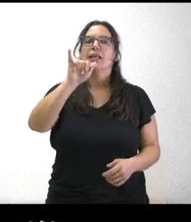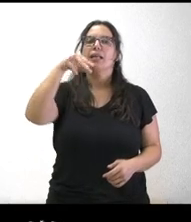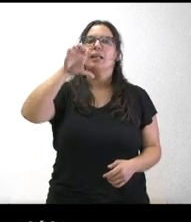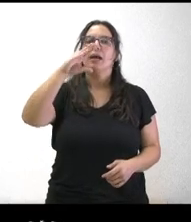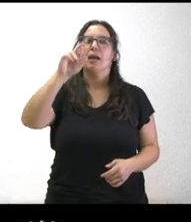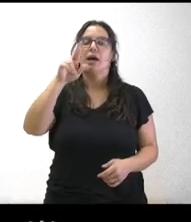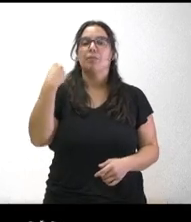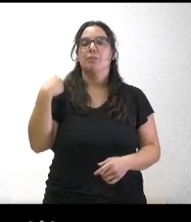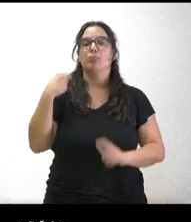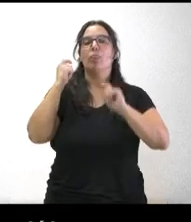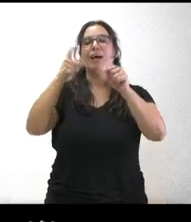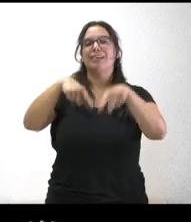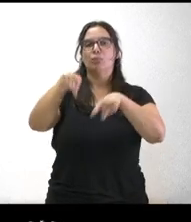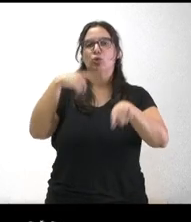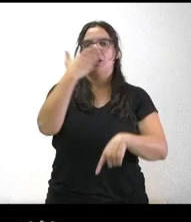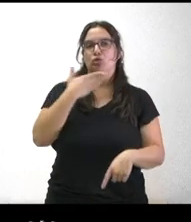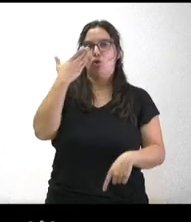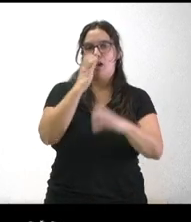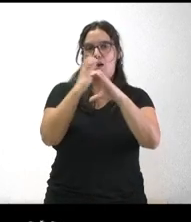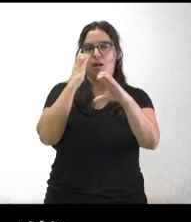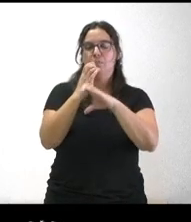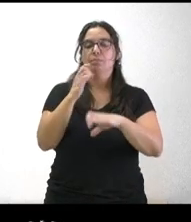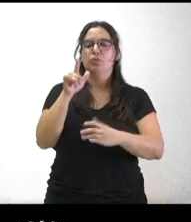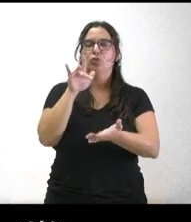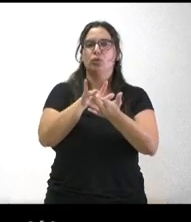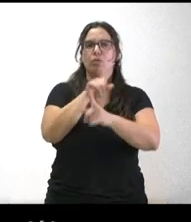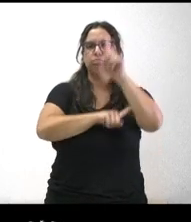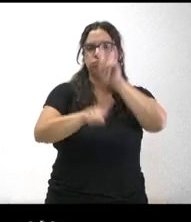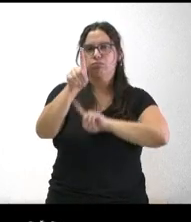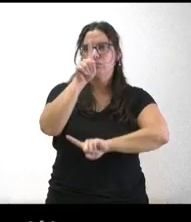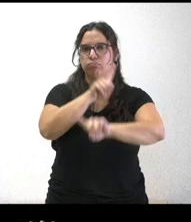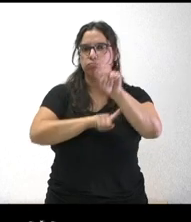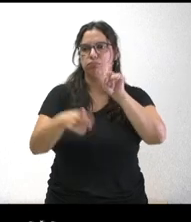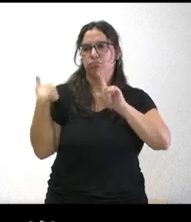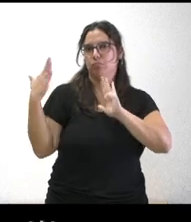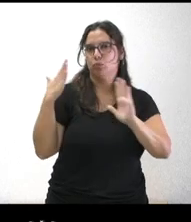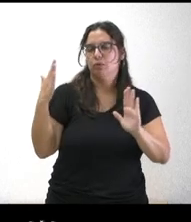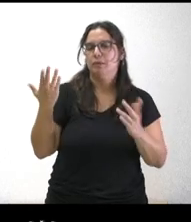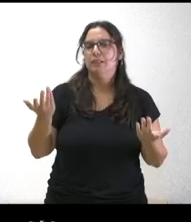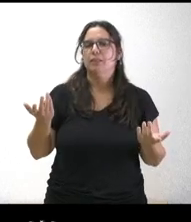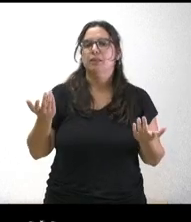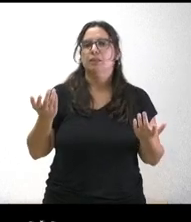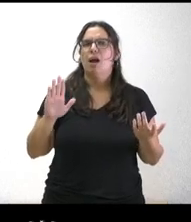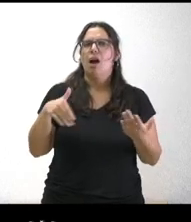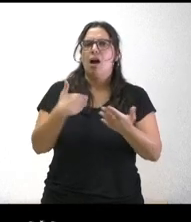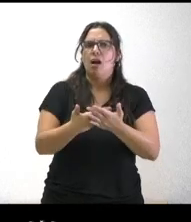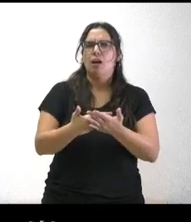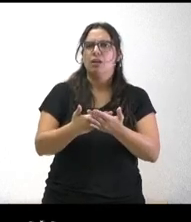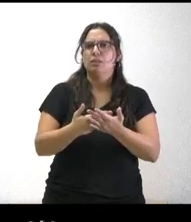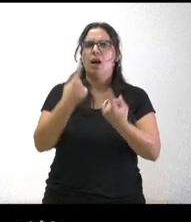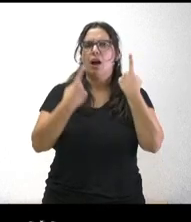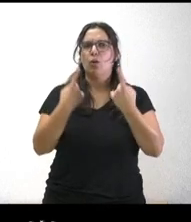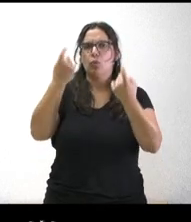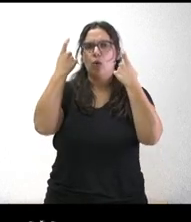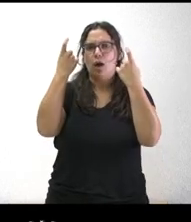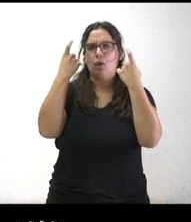y el transporte escolar que se están produciendo una serie de incidentes últimamente incluso han llegado a dejar chavales a la